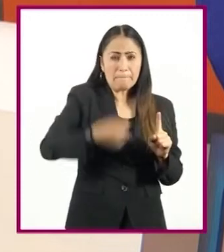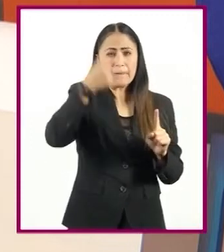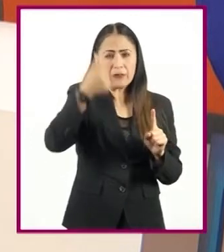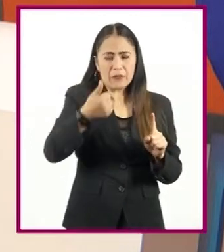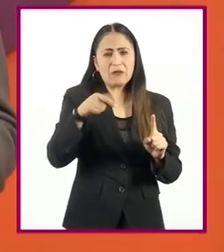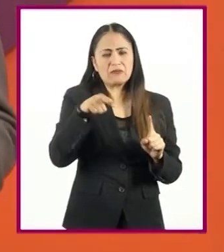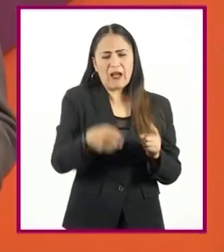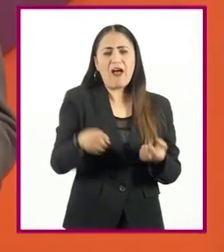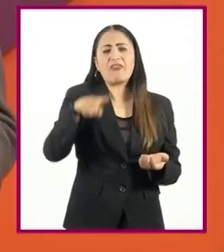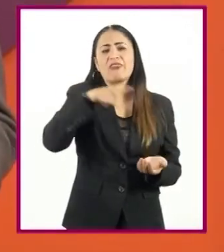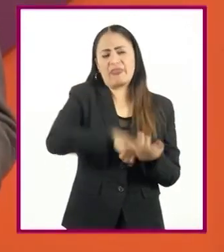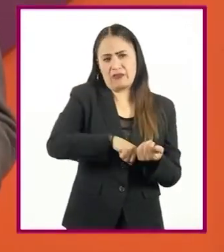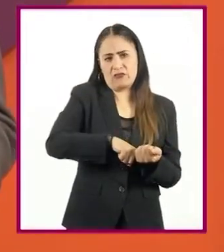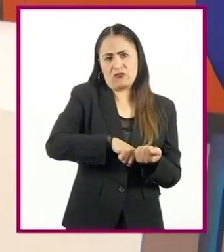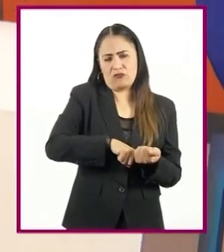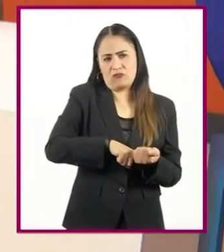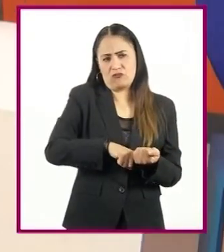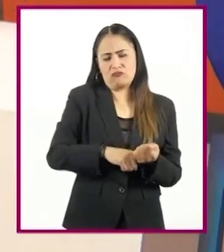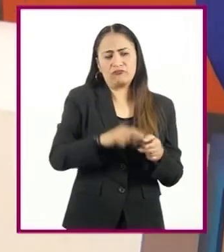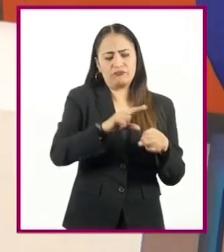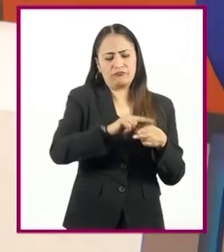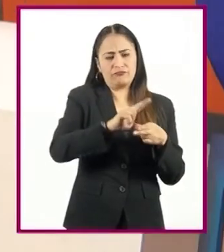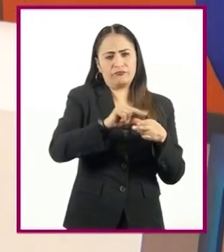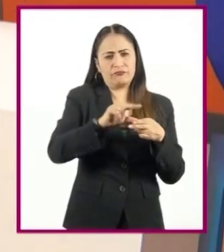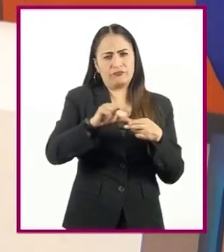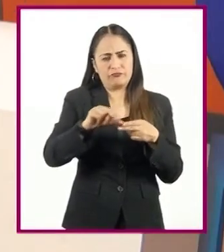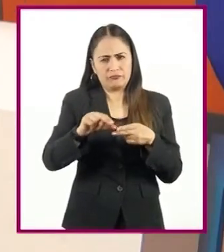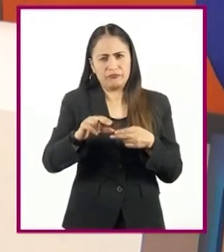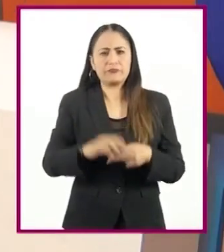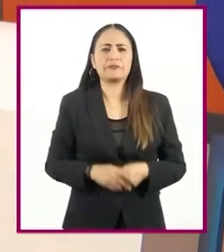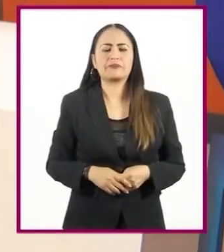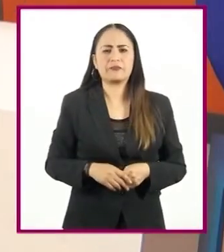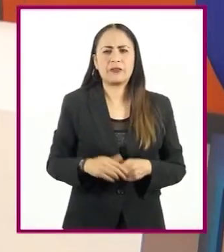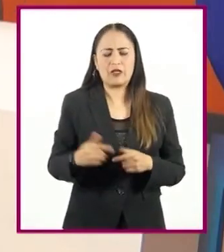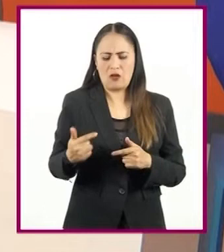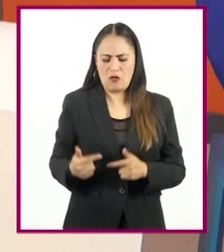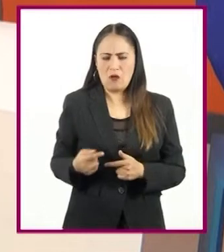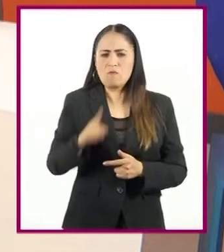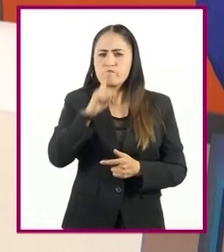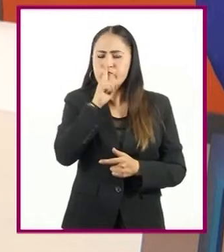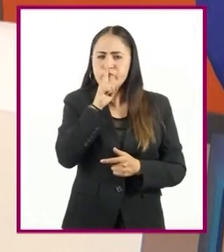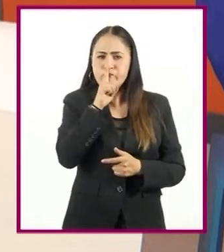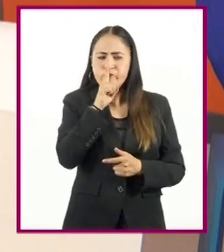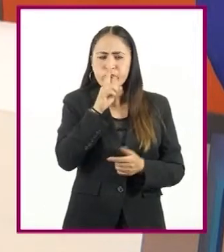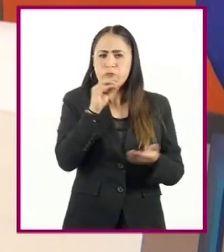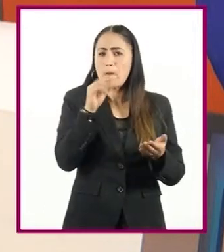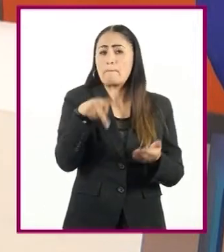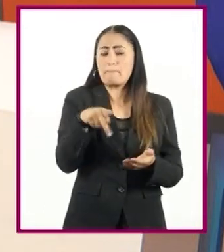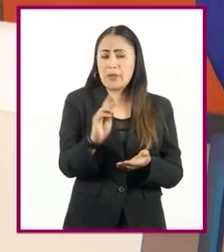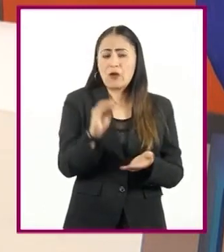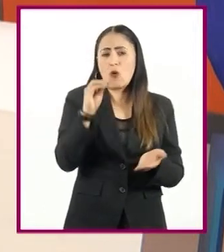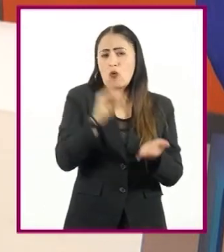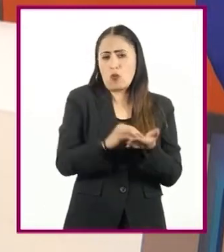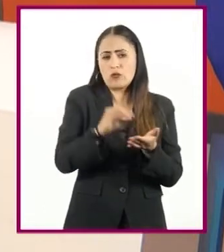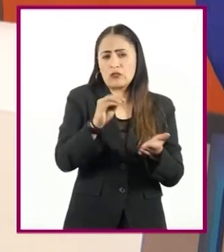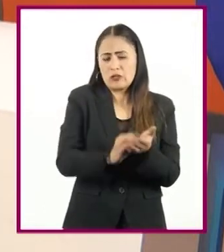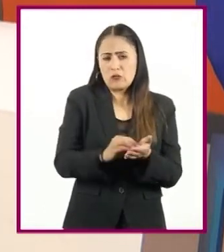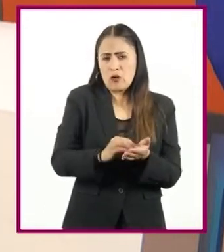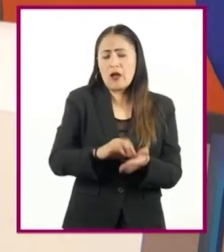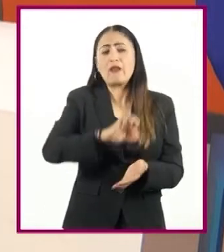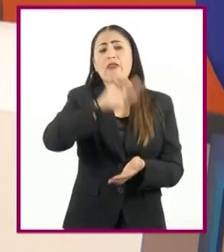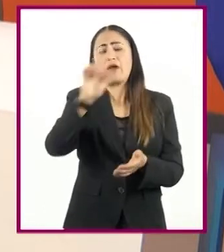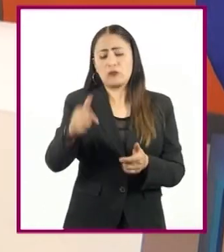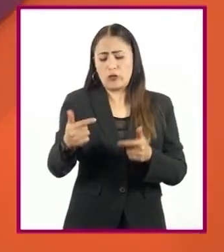entidades dentro de los chícharos que eran capaces de pasar ocultos y presentarse en posteriores